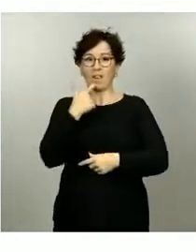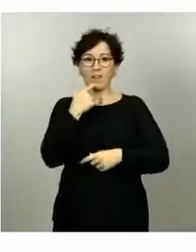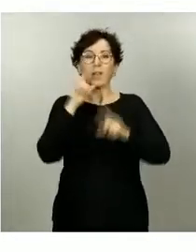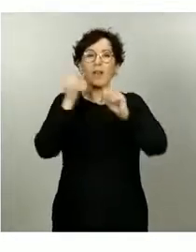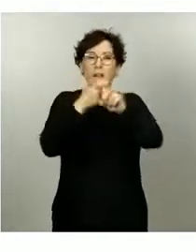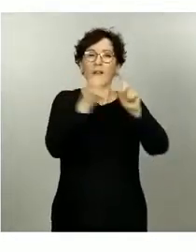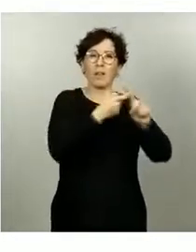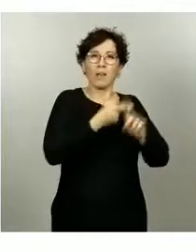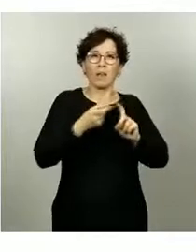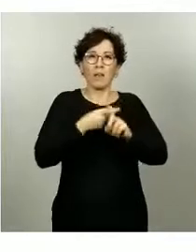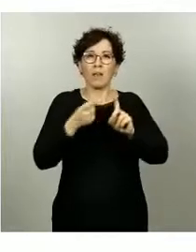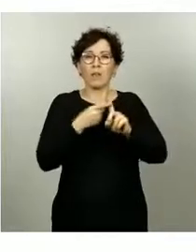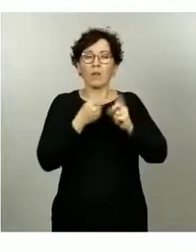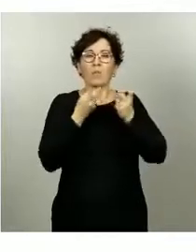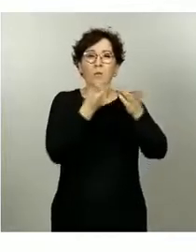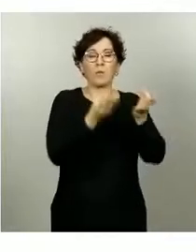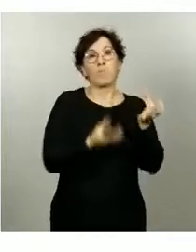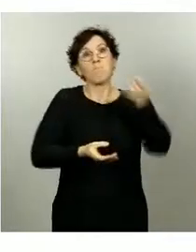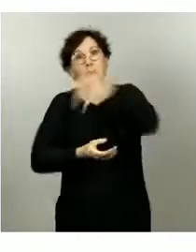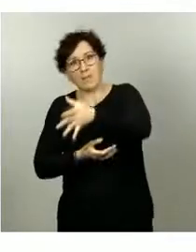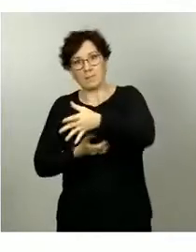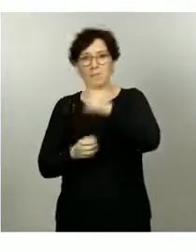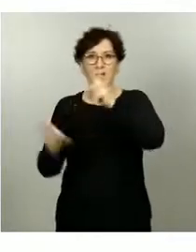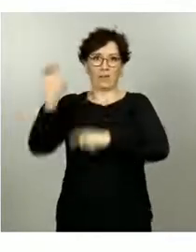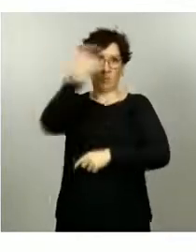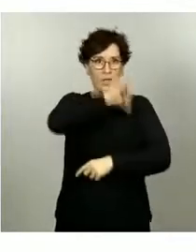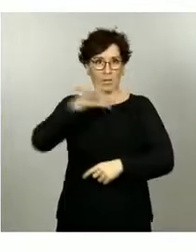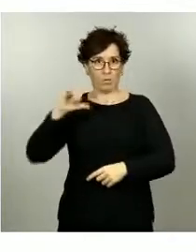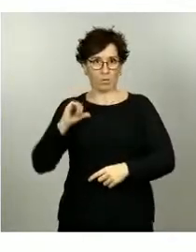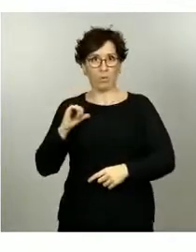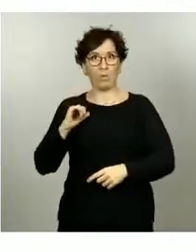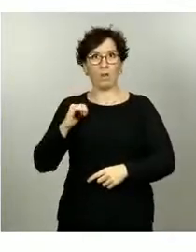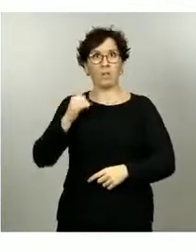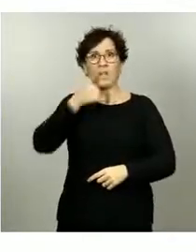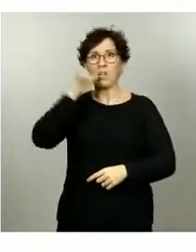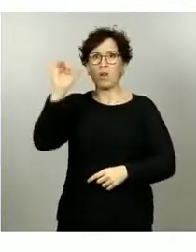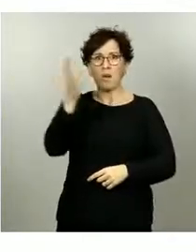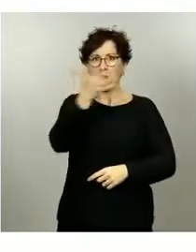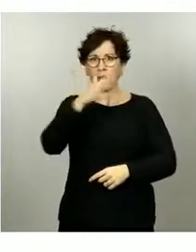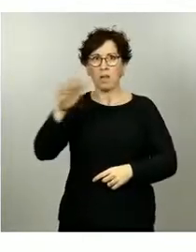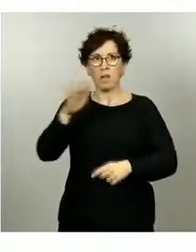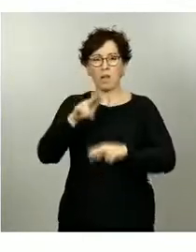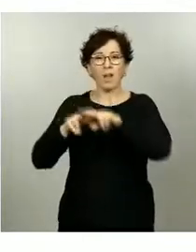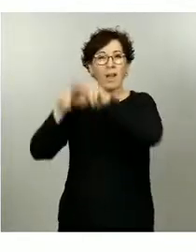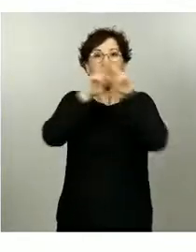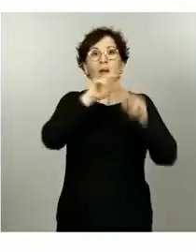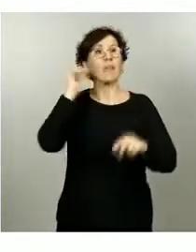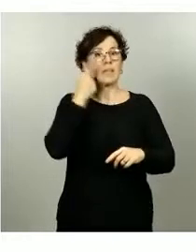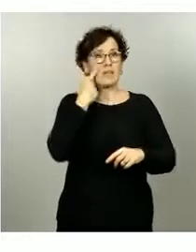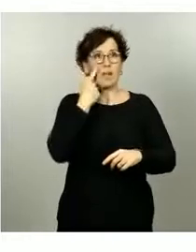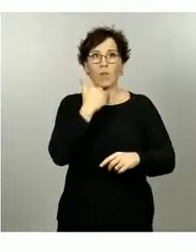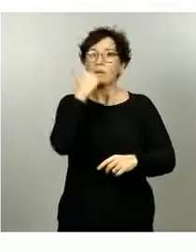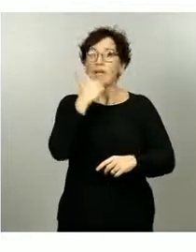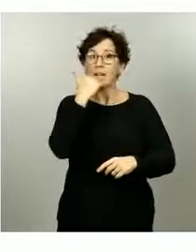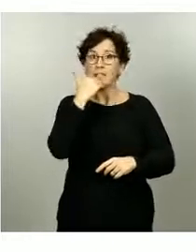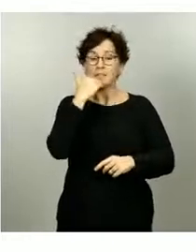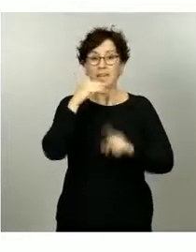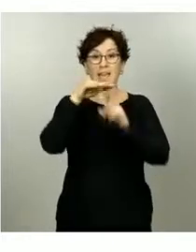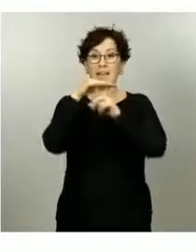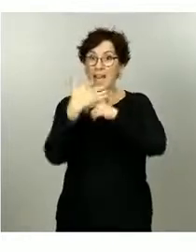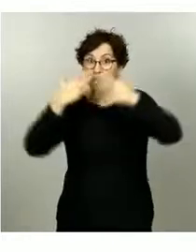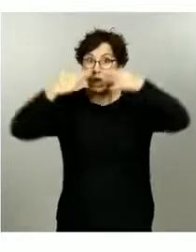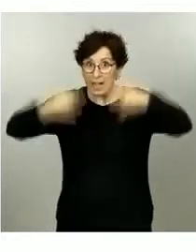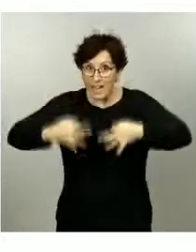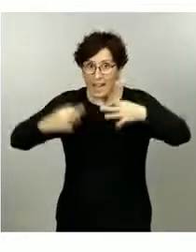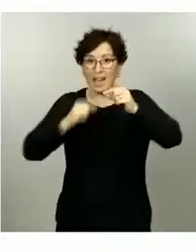sino que estaban haciendo una detección muy superior a la que realizaban otras comunidades autónomas. De hecho, la Rioja ha